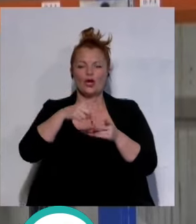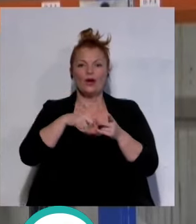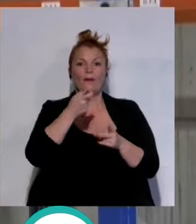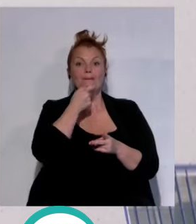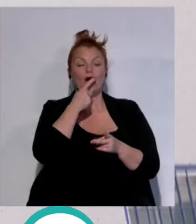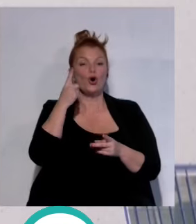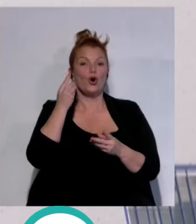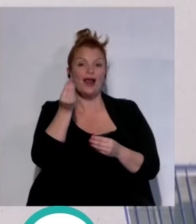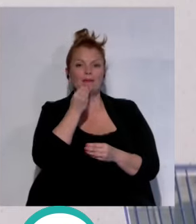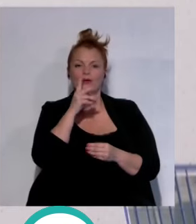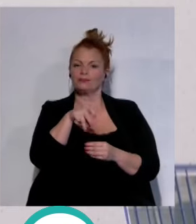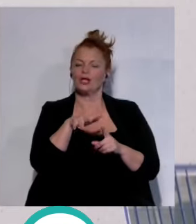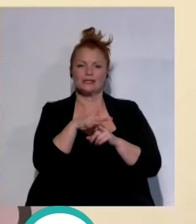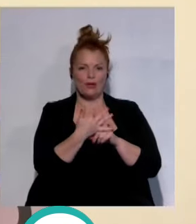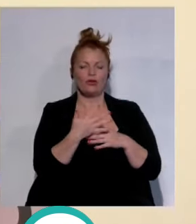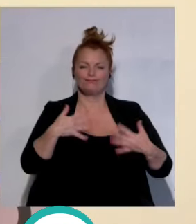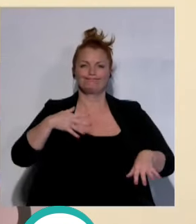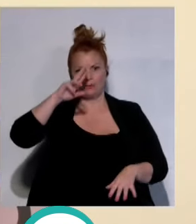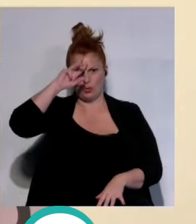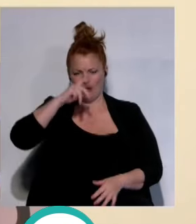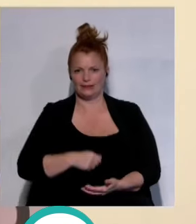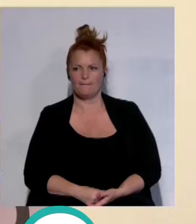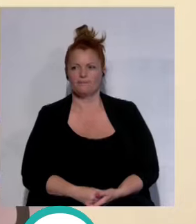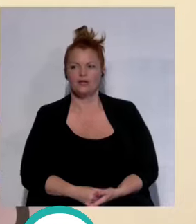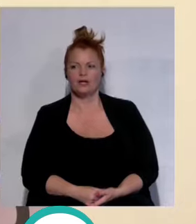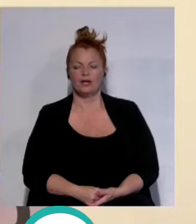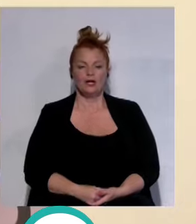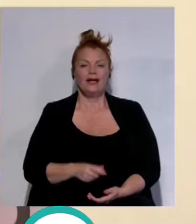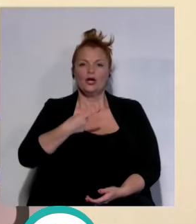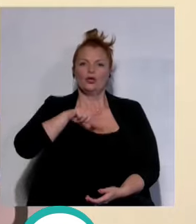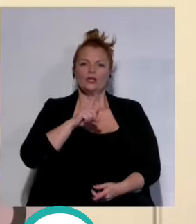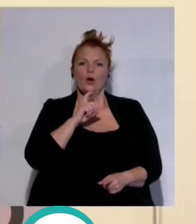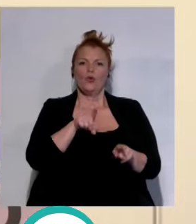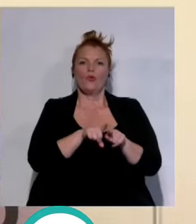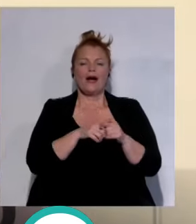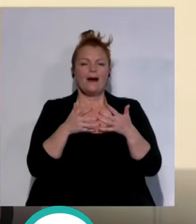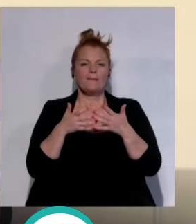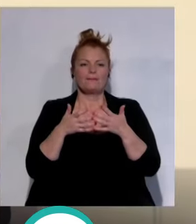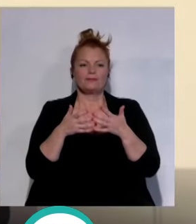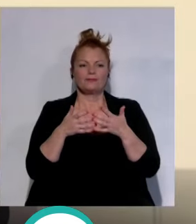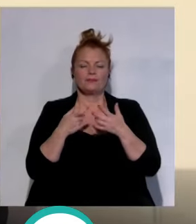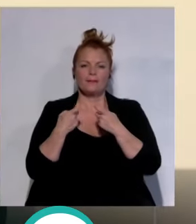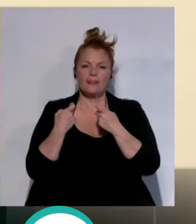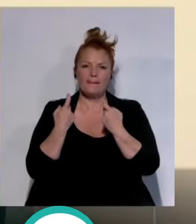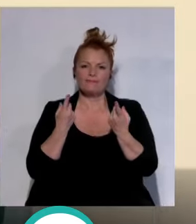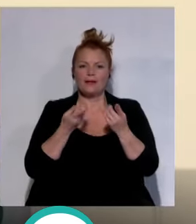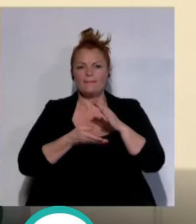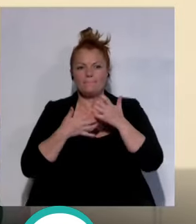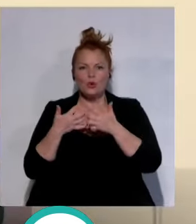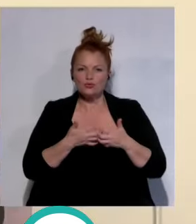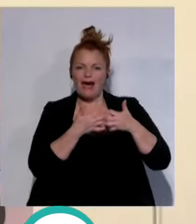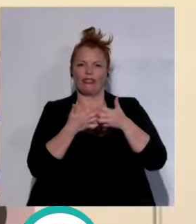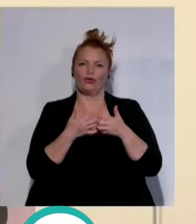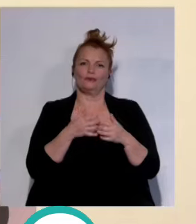bancos de alimento a una situación preocupante nosotros lo que estamos es precisamente peleando anunciando y